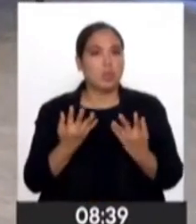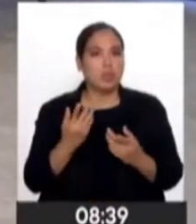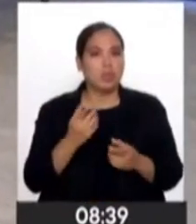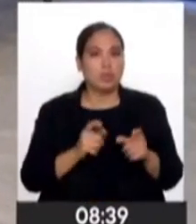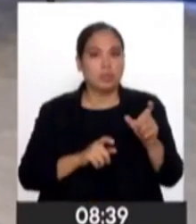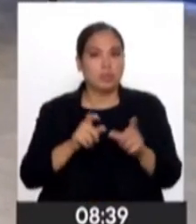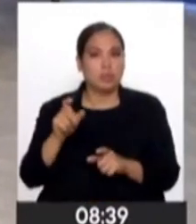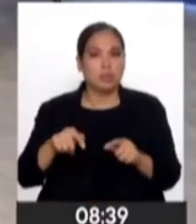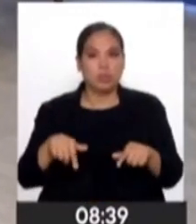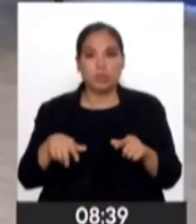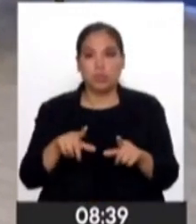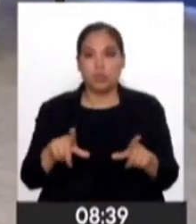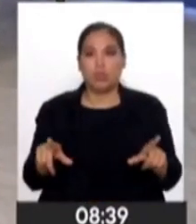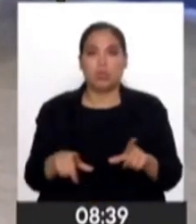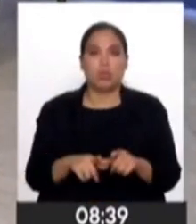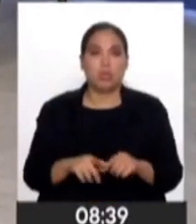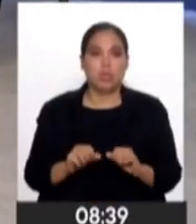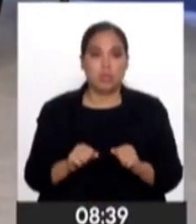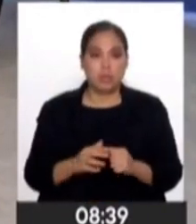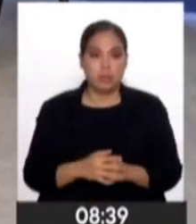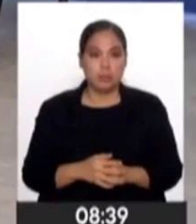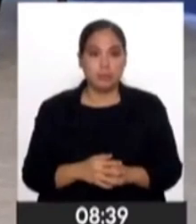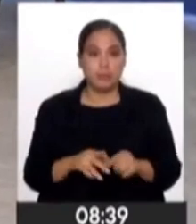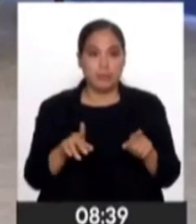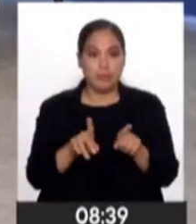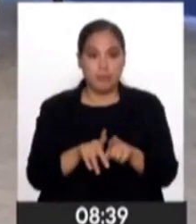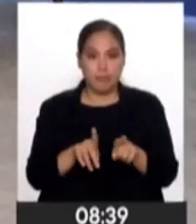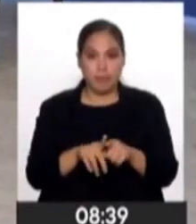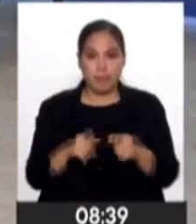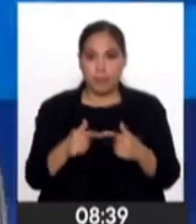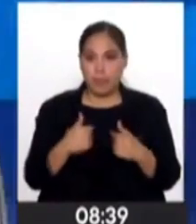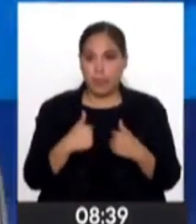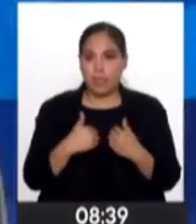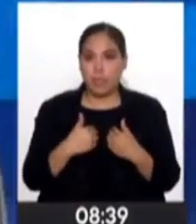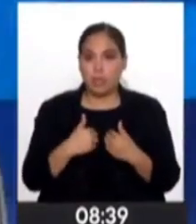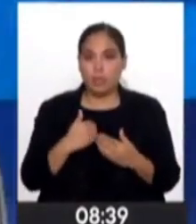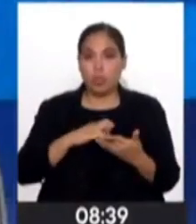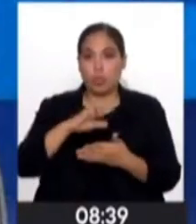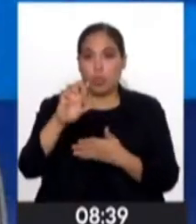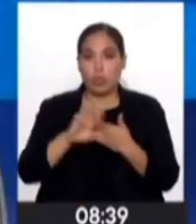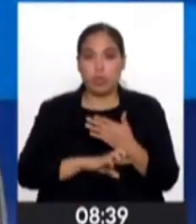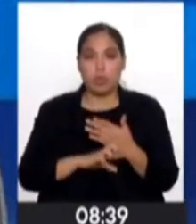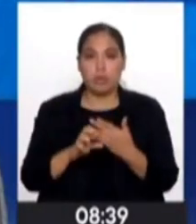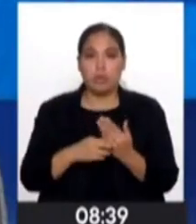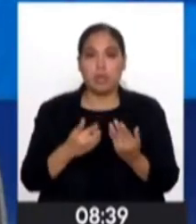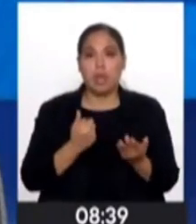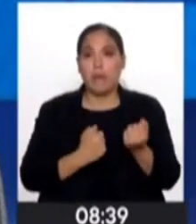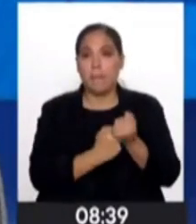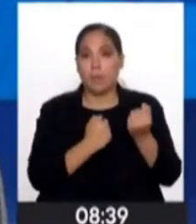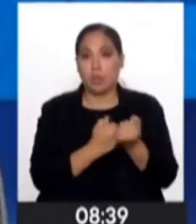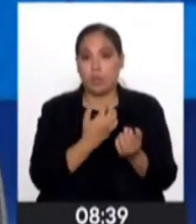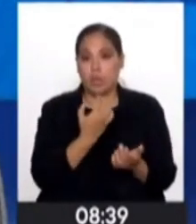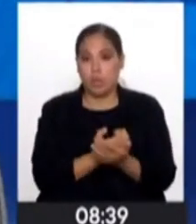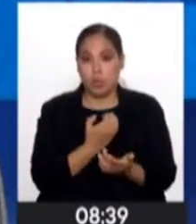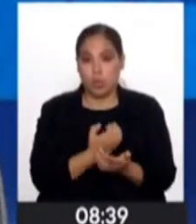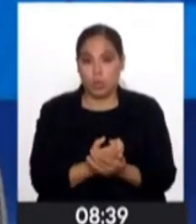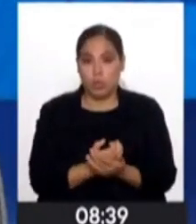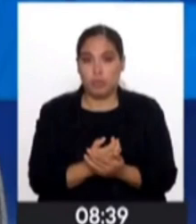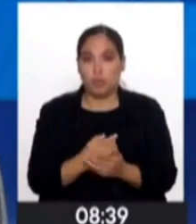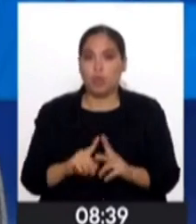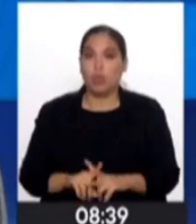encuentran en estos lugares. Te comento, tenemos también nosotros un programa de asistencia económica, que ha venido a raíz del COVID.